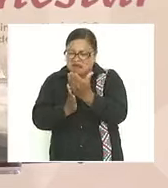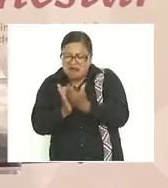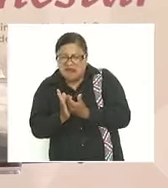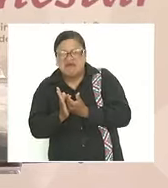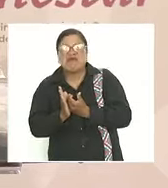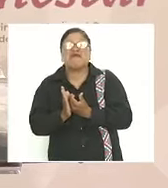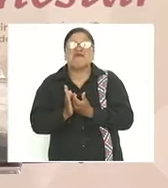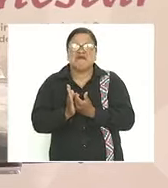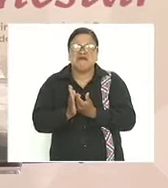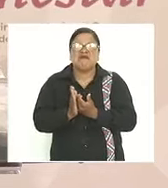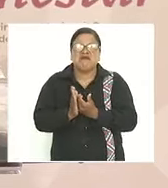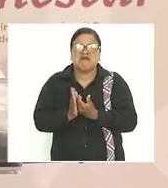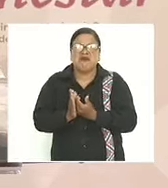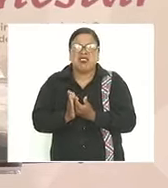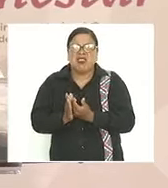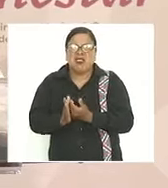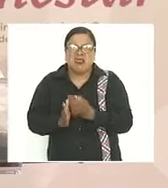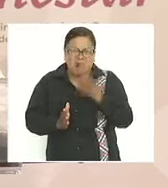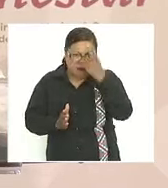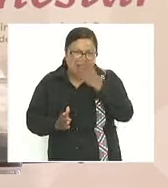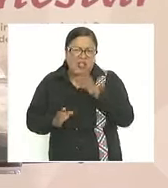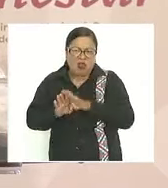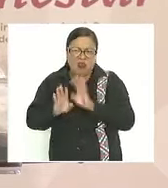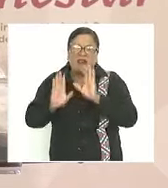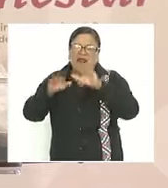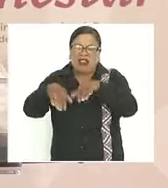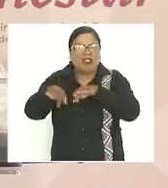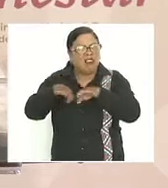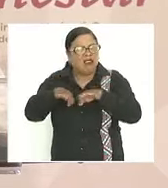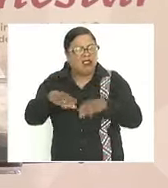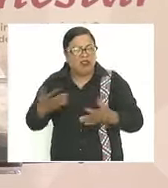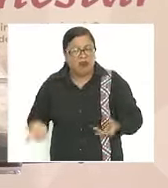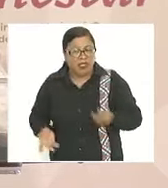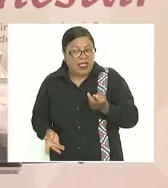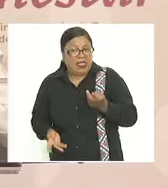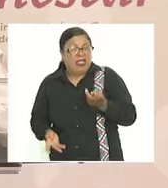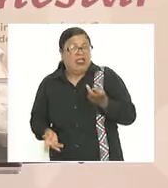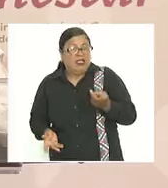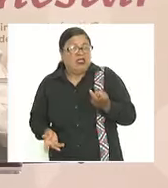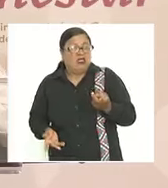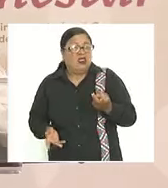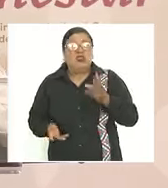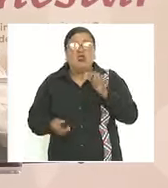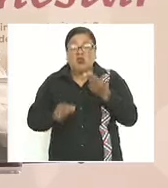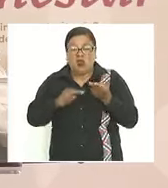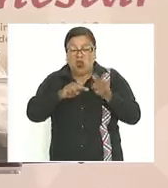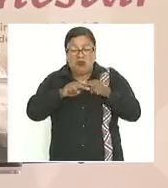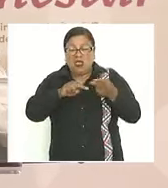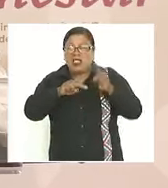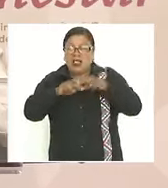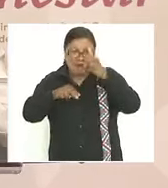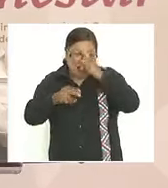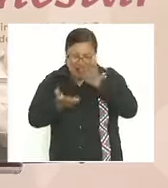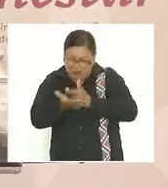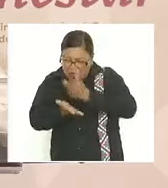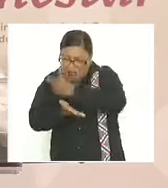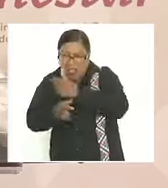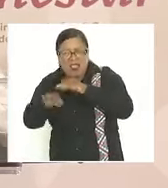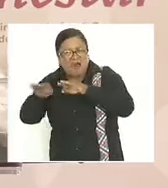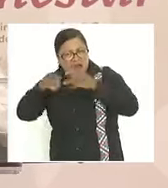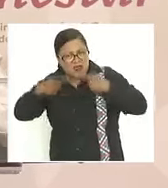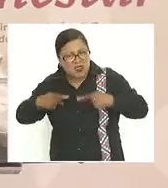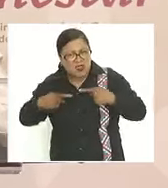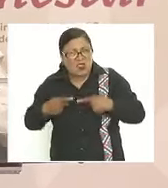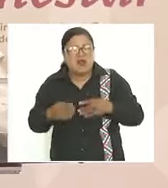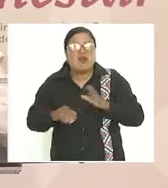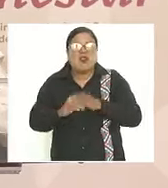el poder adquisitivo del salario porque ni siquiera aumentaban el salario conforme aumentaba